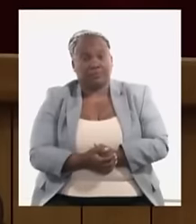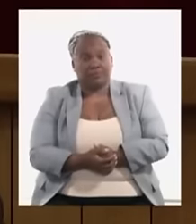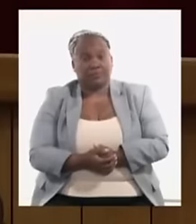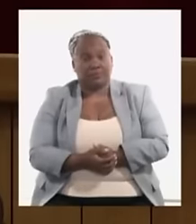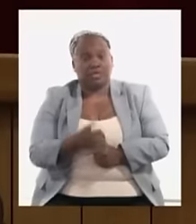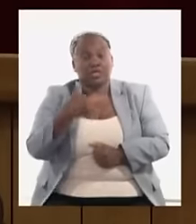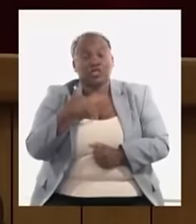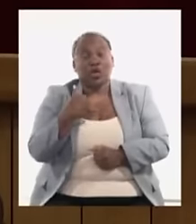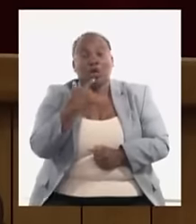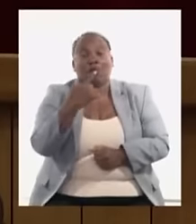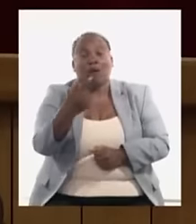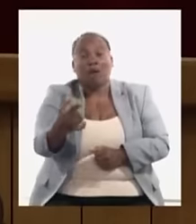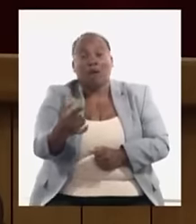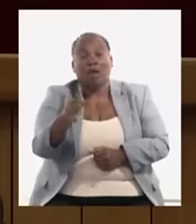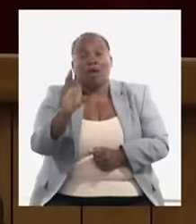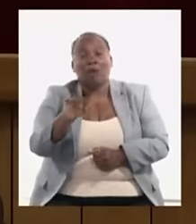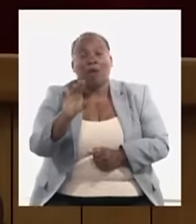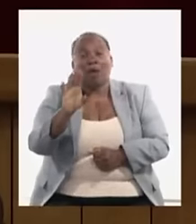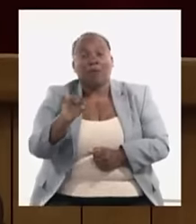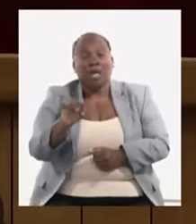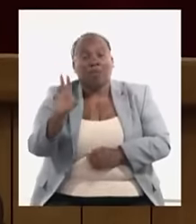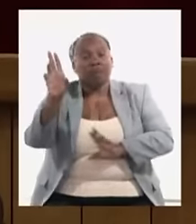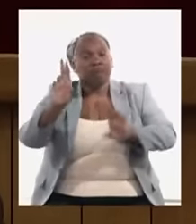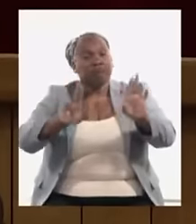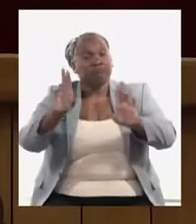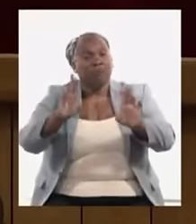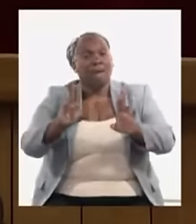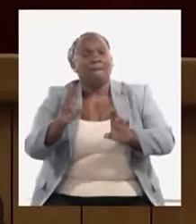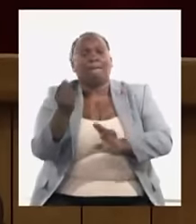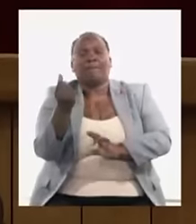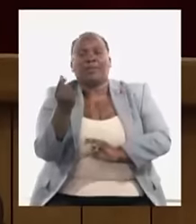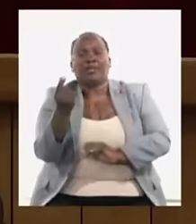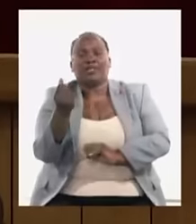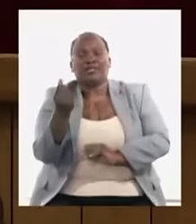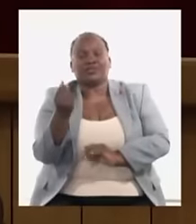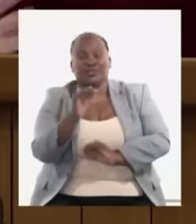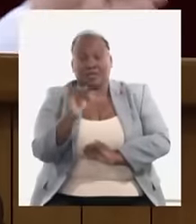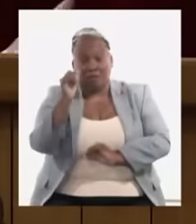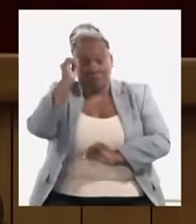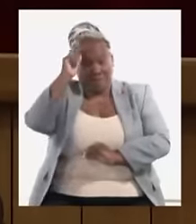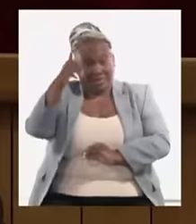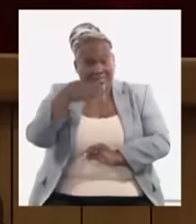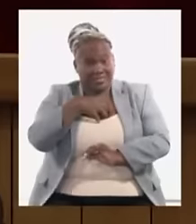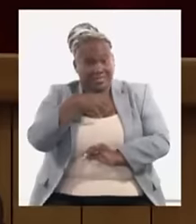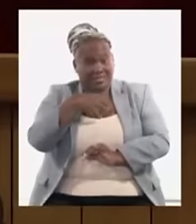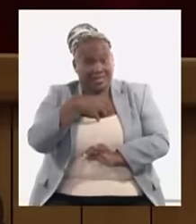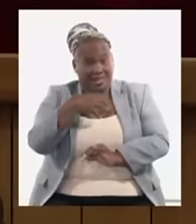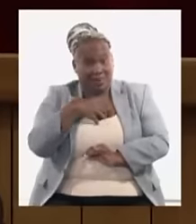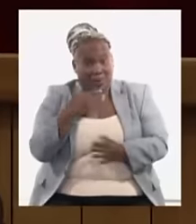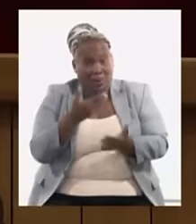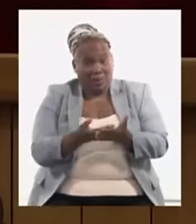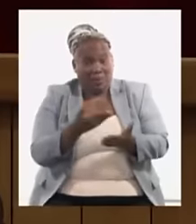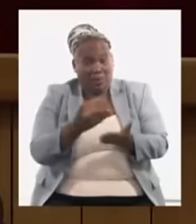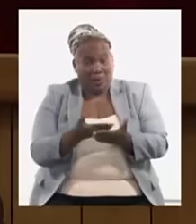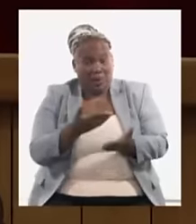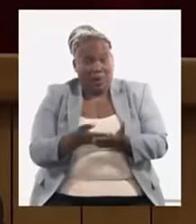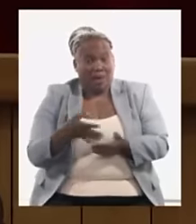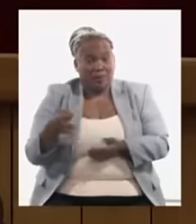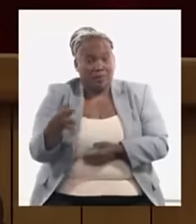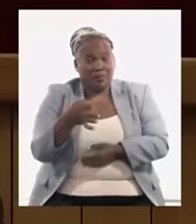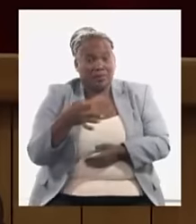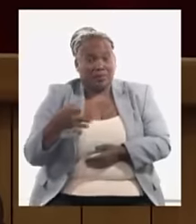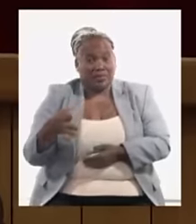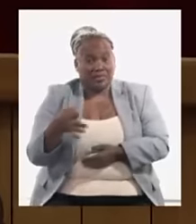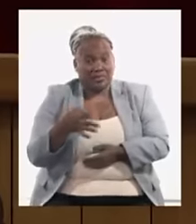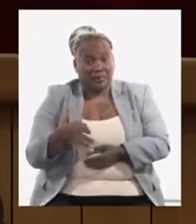me refiero hemos hablado mucho de la concertación de precios de hecho ya hay experiencias que la hemos podido comprobar en algunos municipios donde